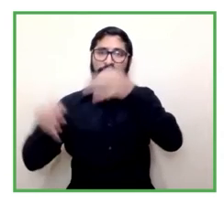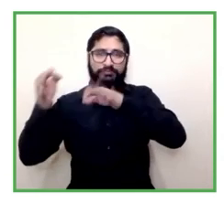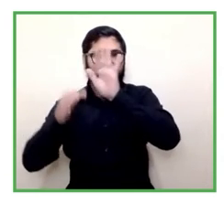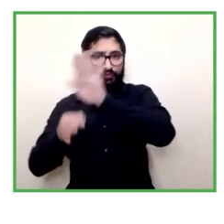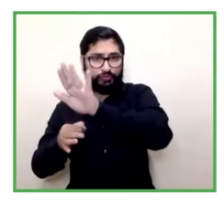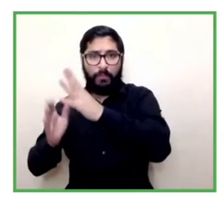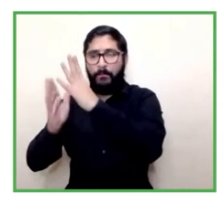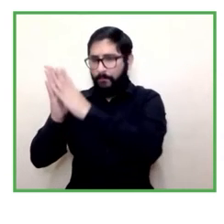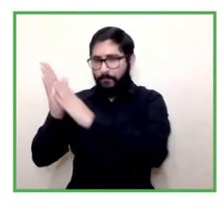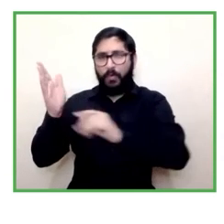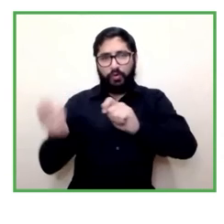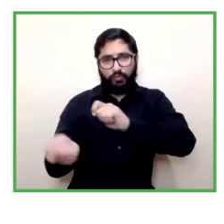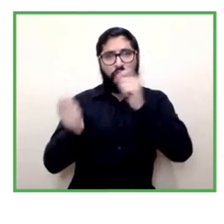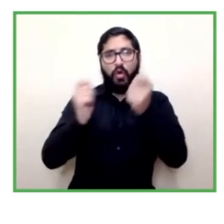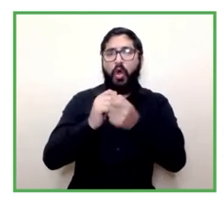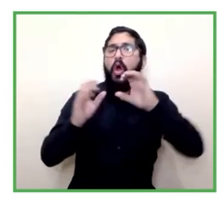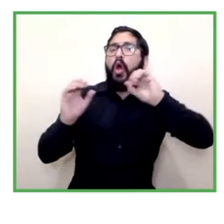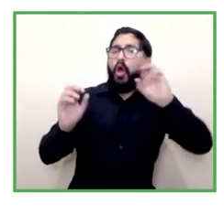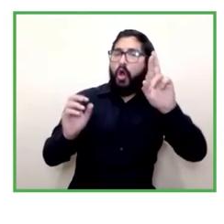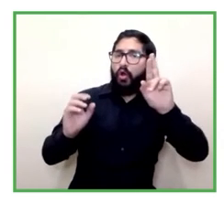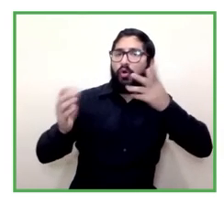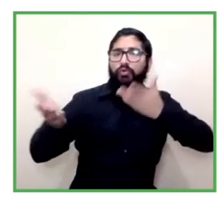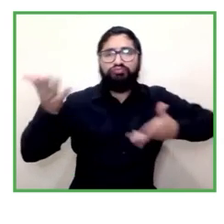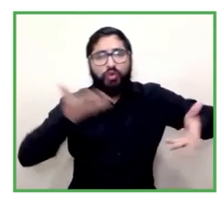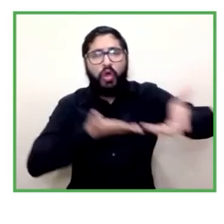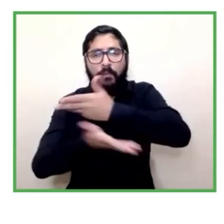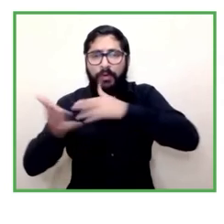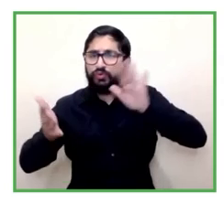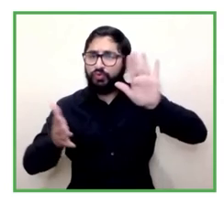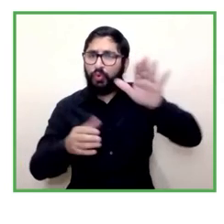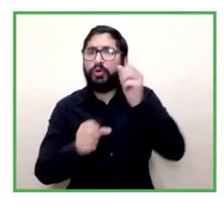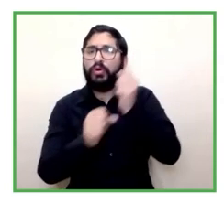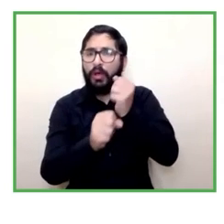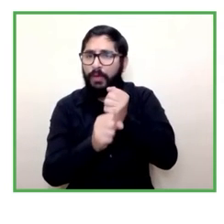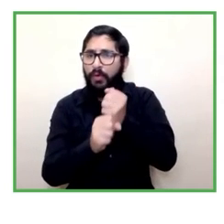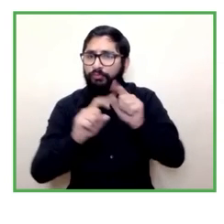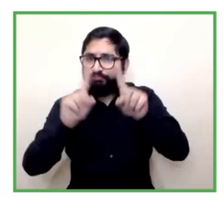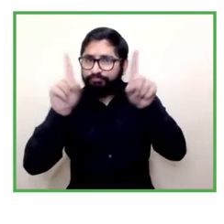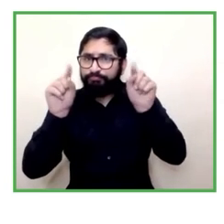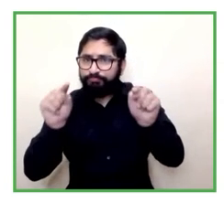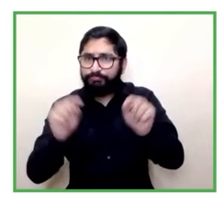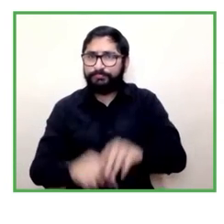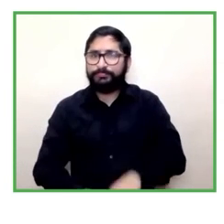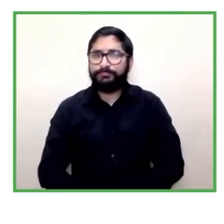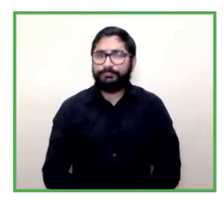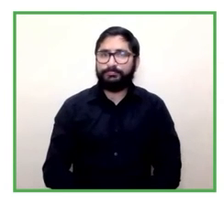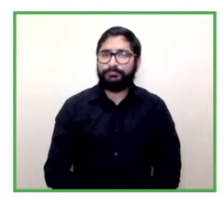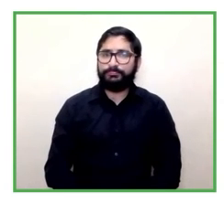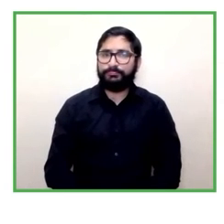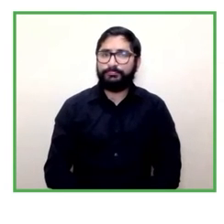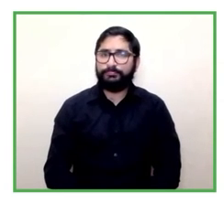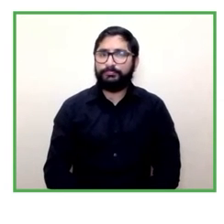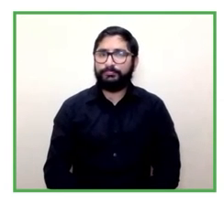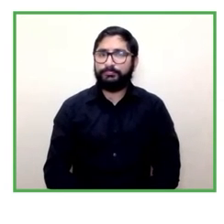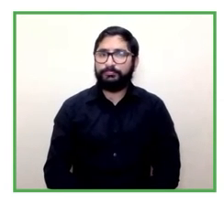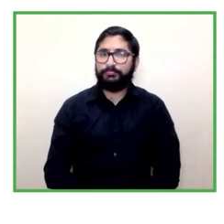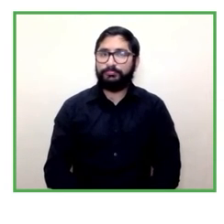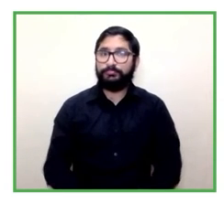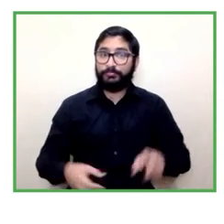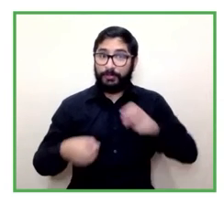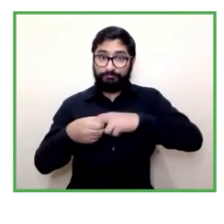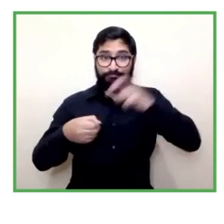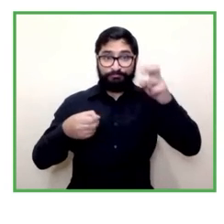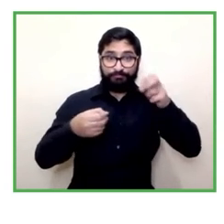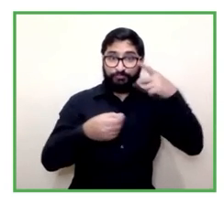modelo de trabajo como una salida laboral ¿cuáles creerías tú Cristian que son hoy día